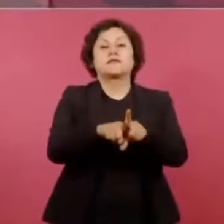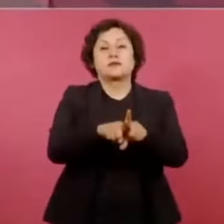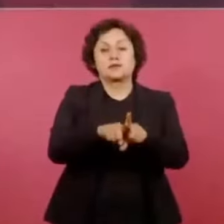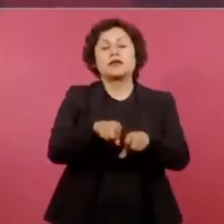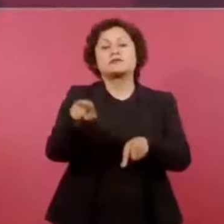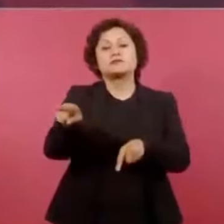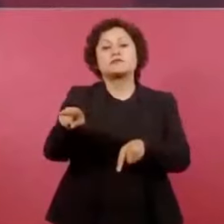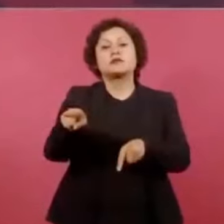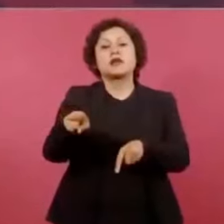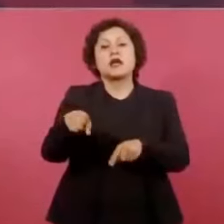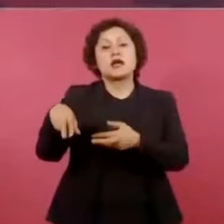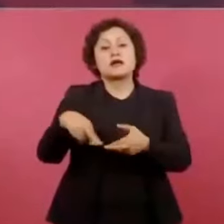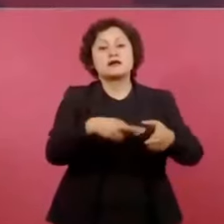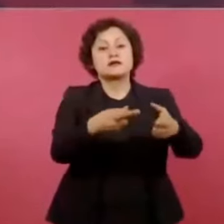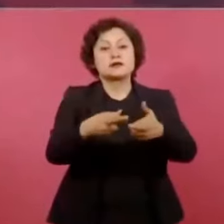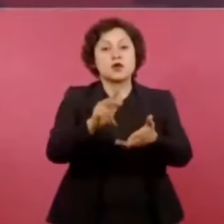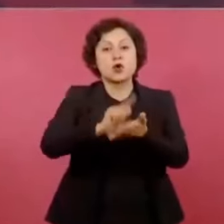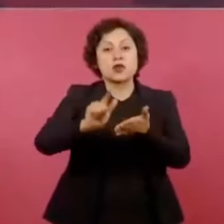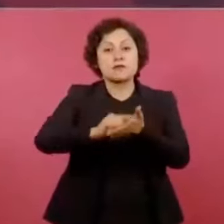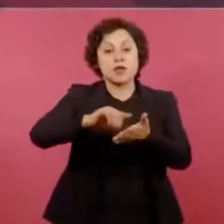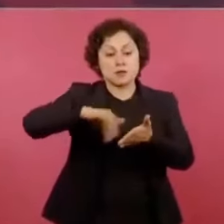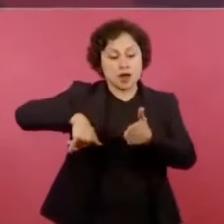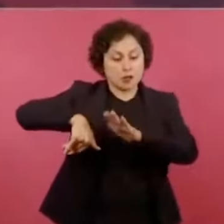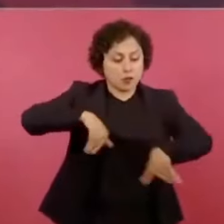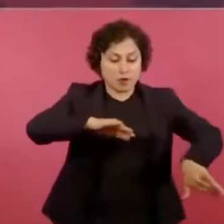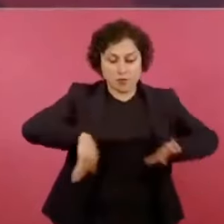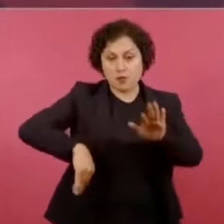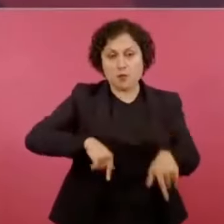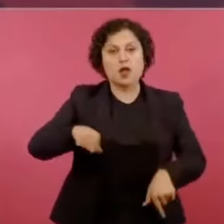Los nunca habían